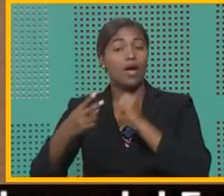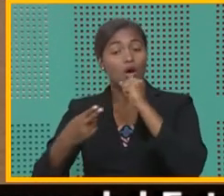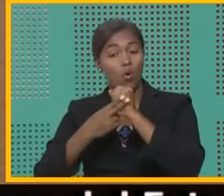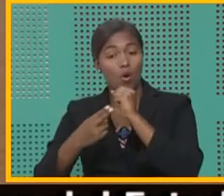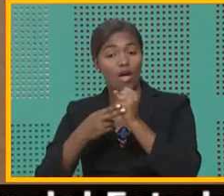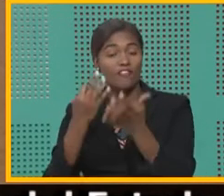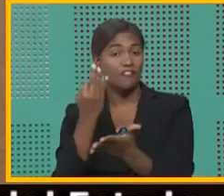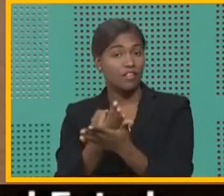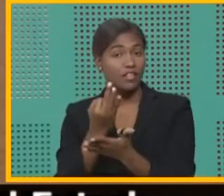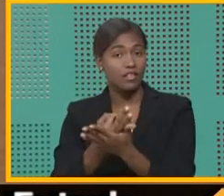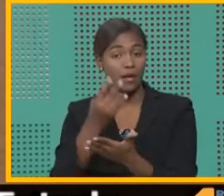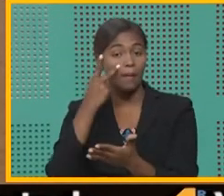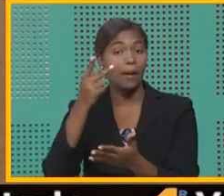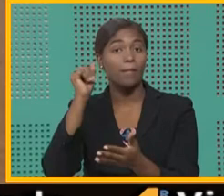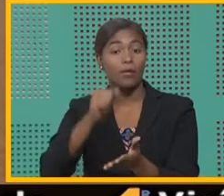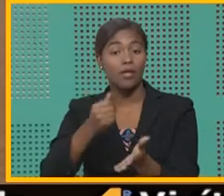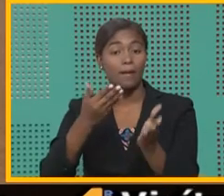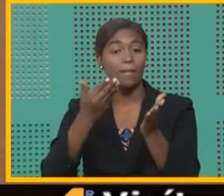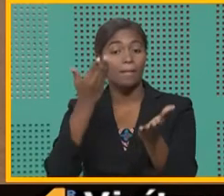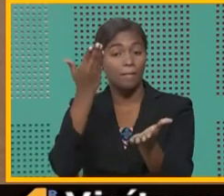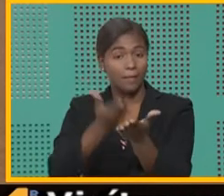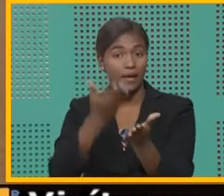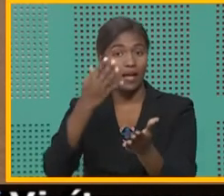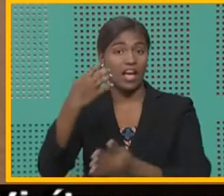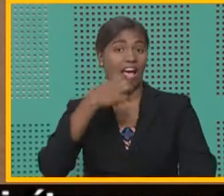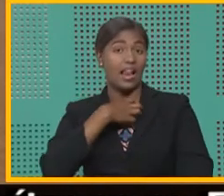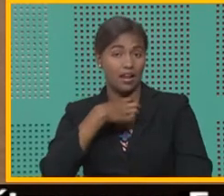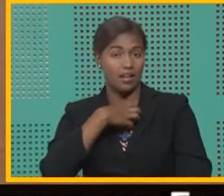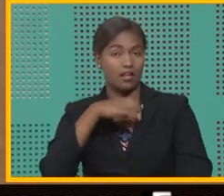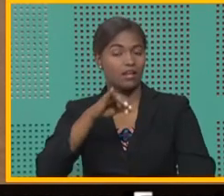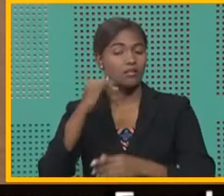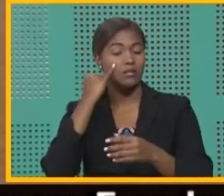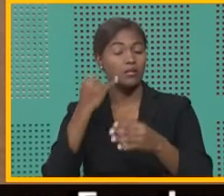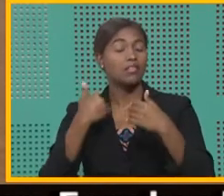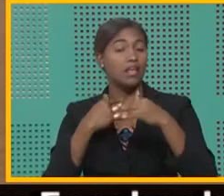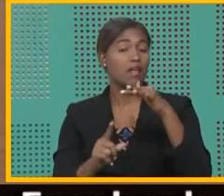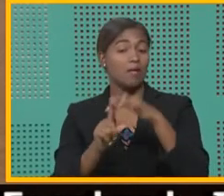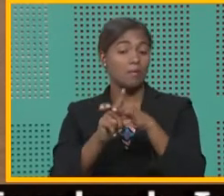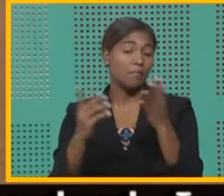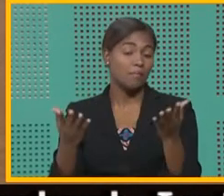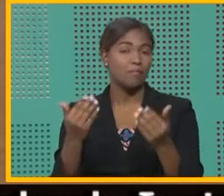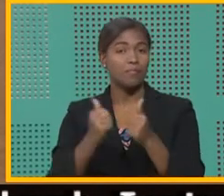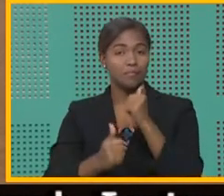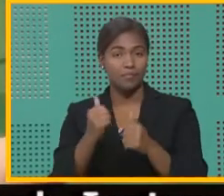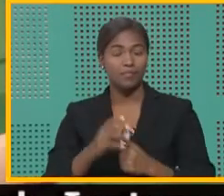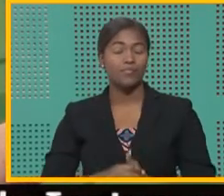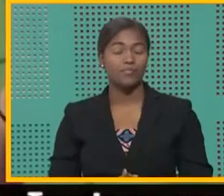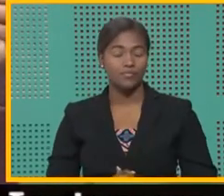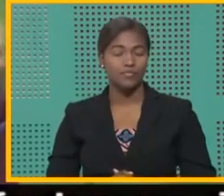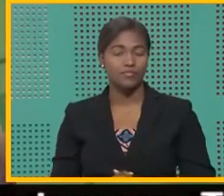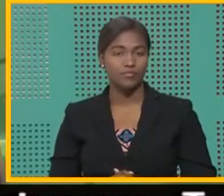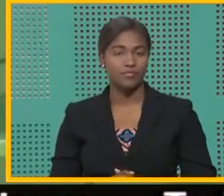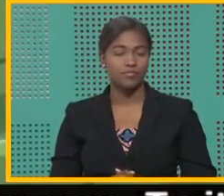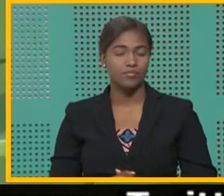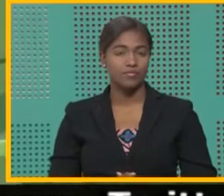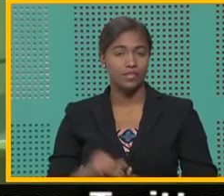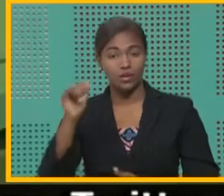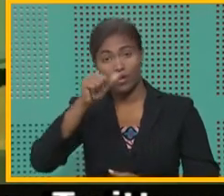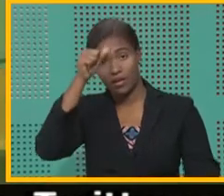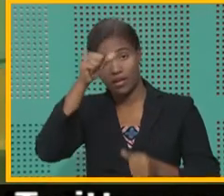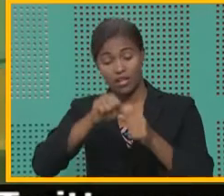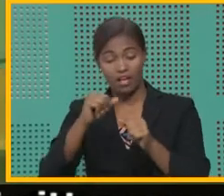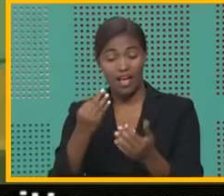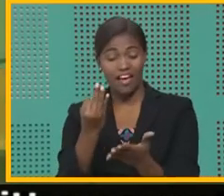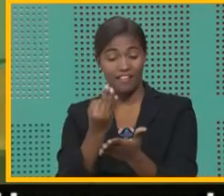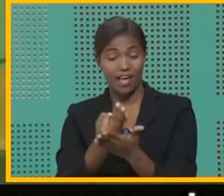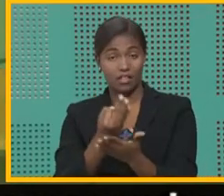bien la factura para poder presentar su reclamación en caso de ser necesario. Recordarnos, señores, que la factura no la